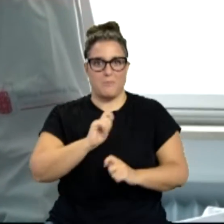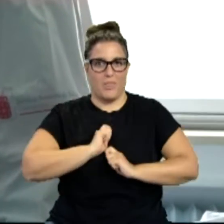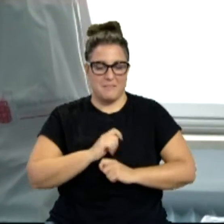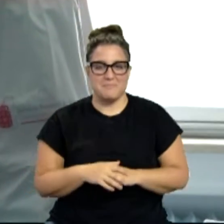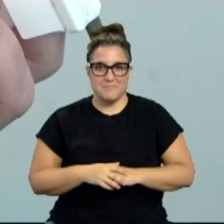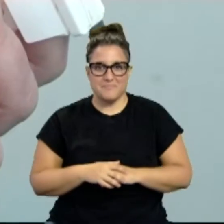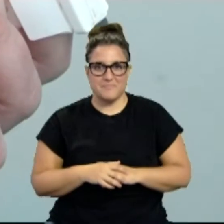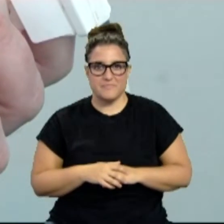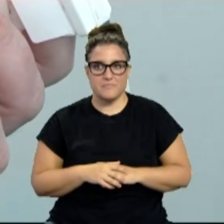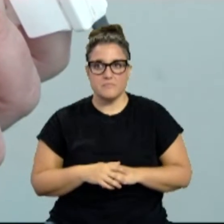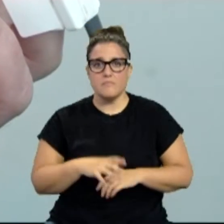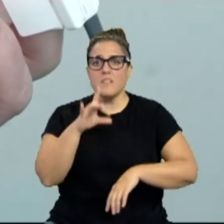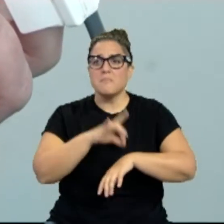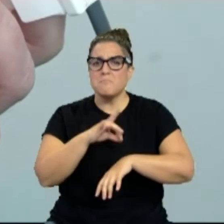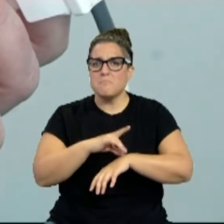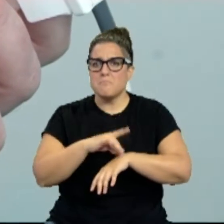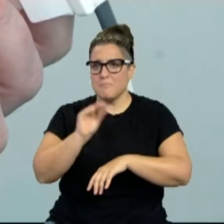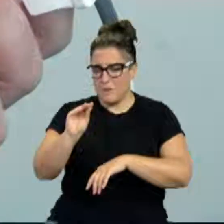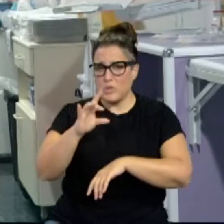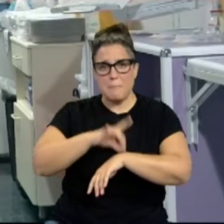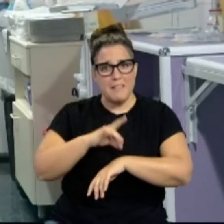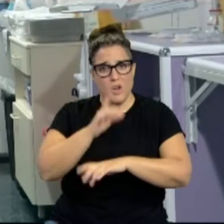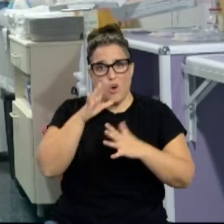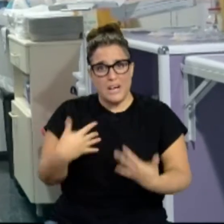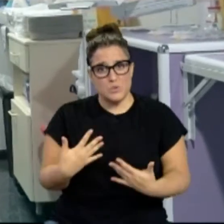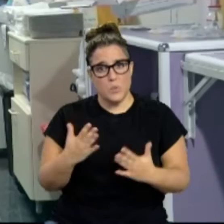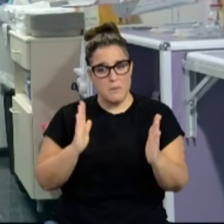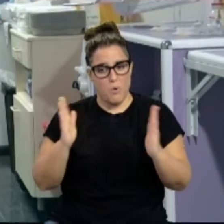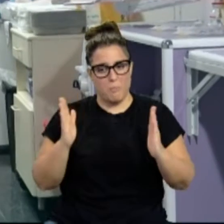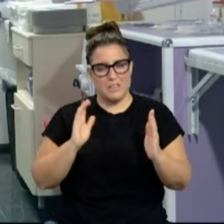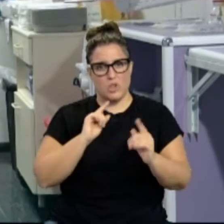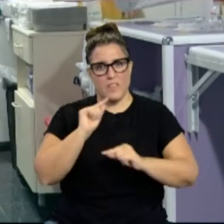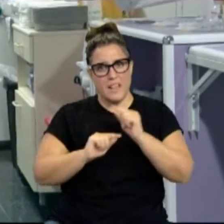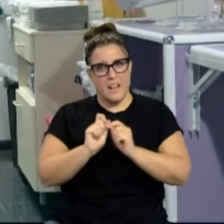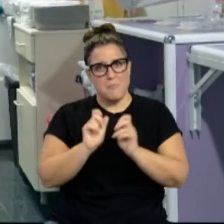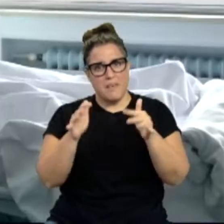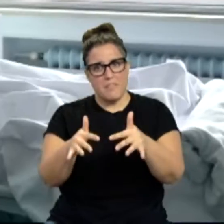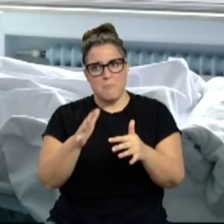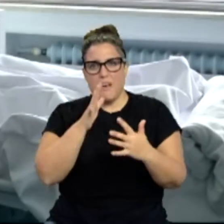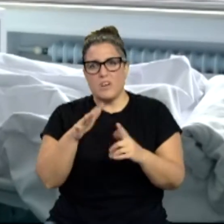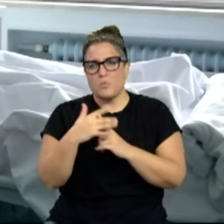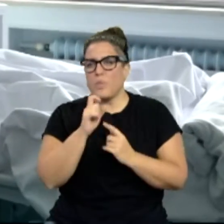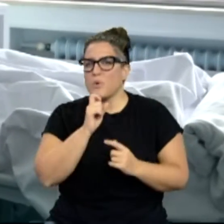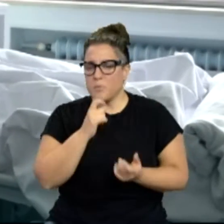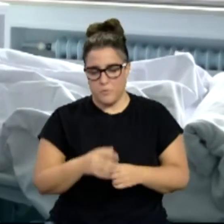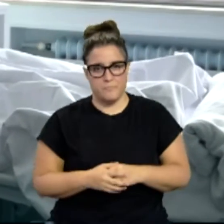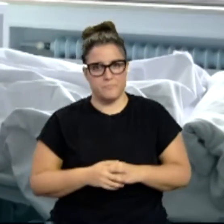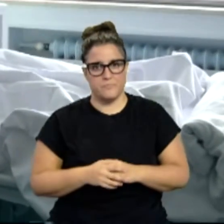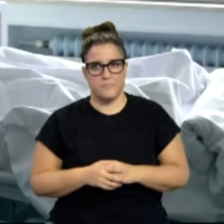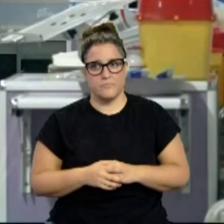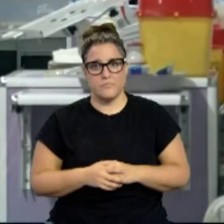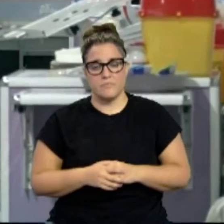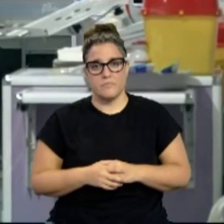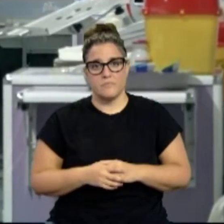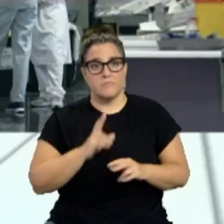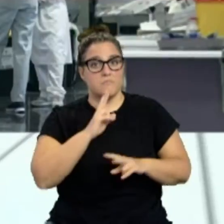¿Cómo están los médicos en este punto de la pandemia, en esta segunda ola? Bueno, llevábamos diciendo tiempo, pero